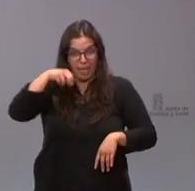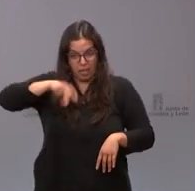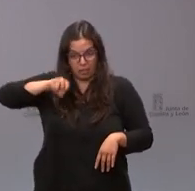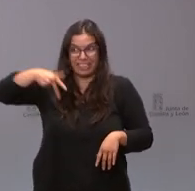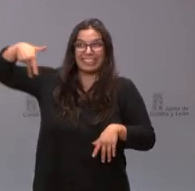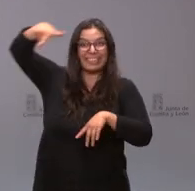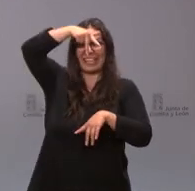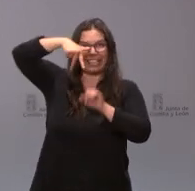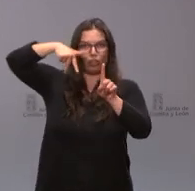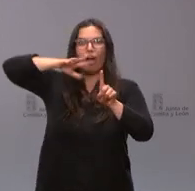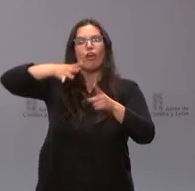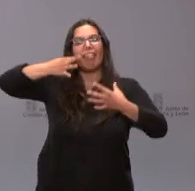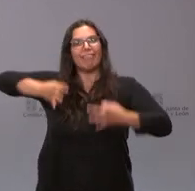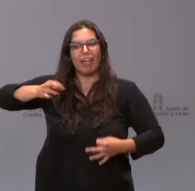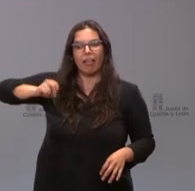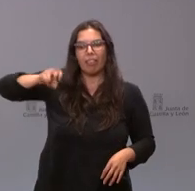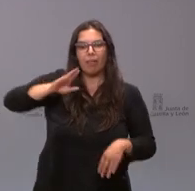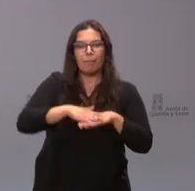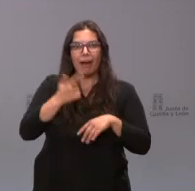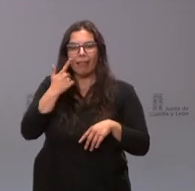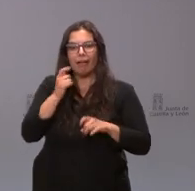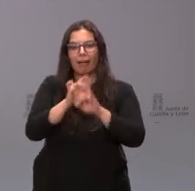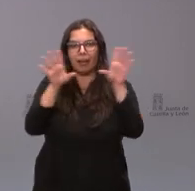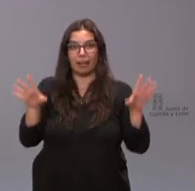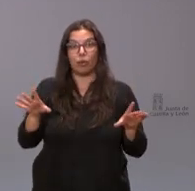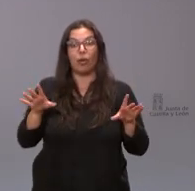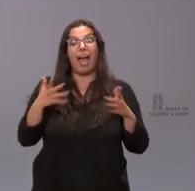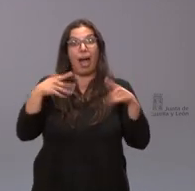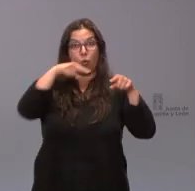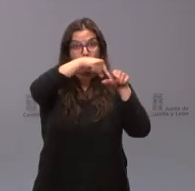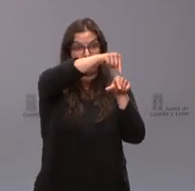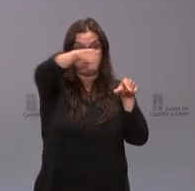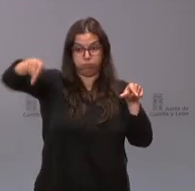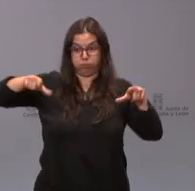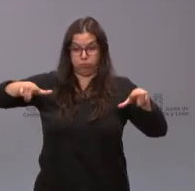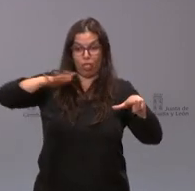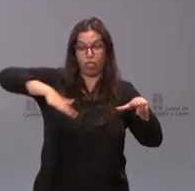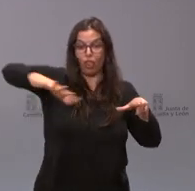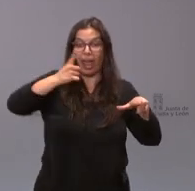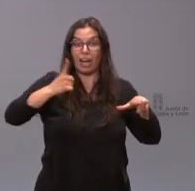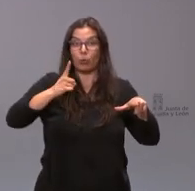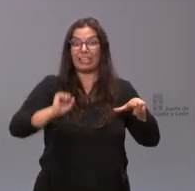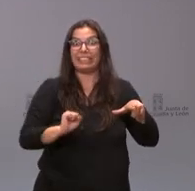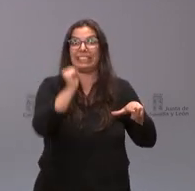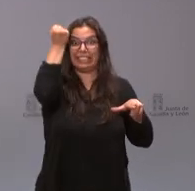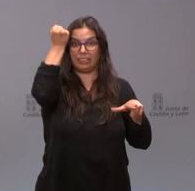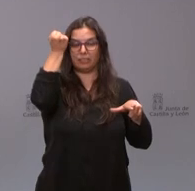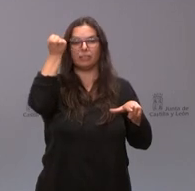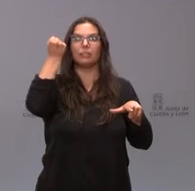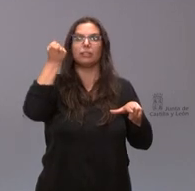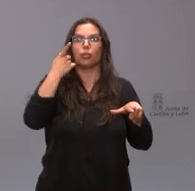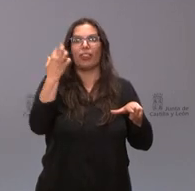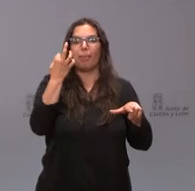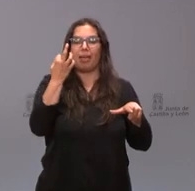para identificar cuáles son las partes que estando dentro del perímetro pues no han sido objeto del incendio y por tanto hay que